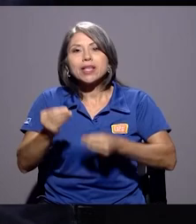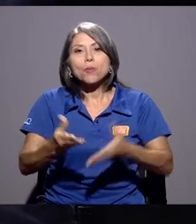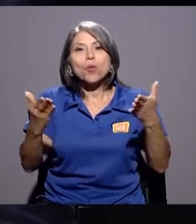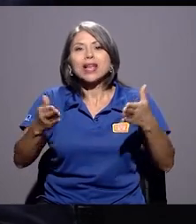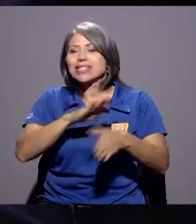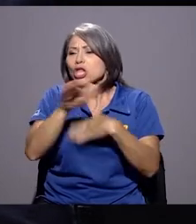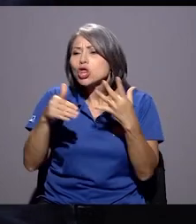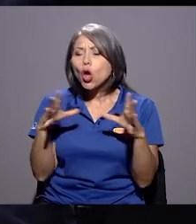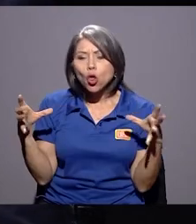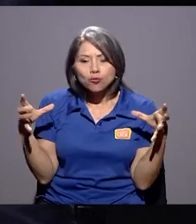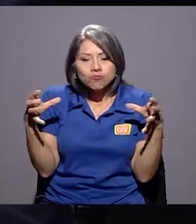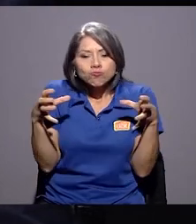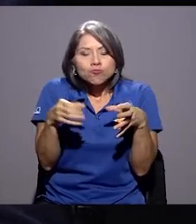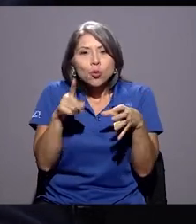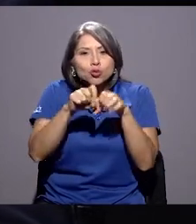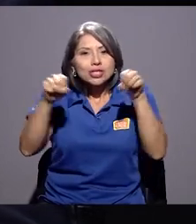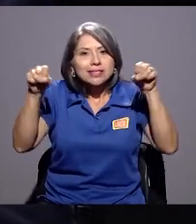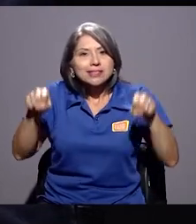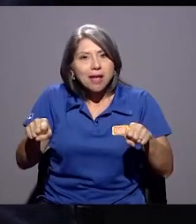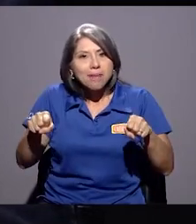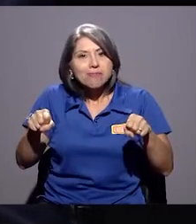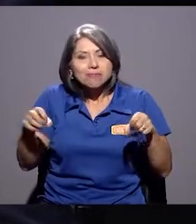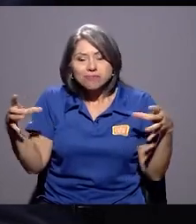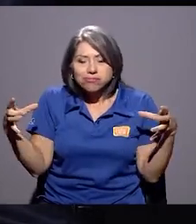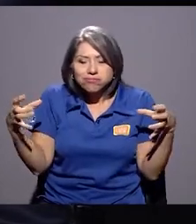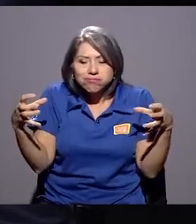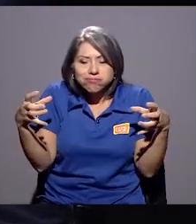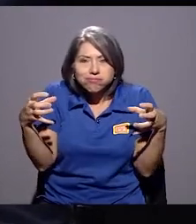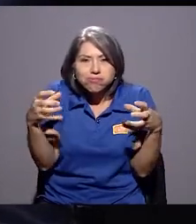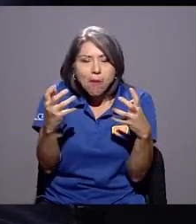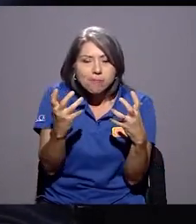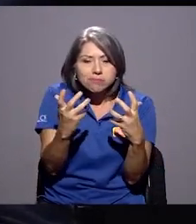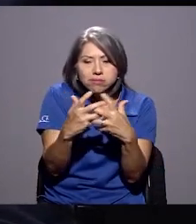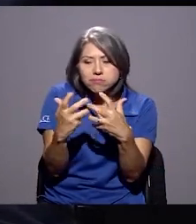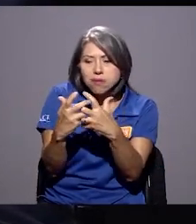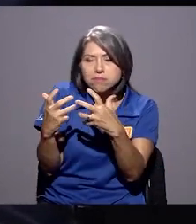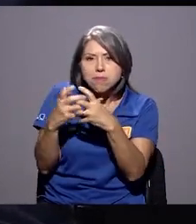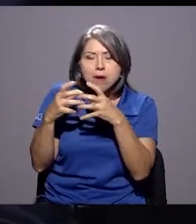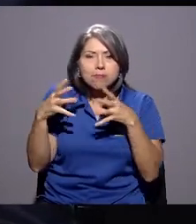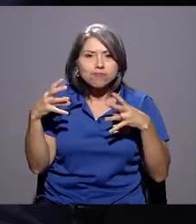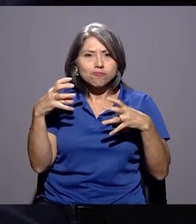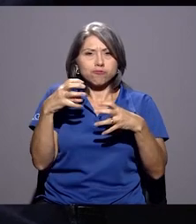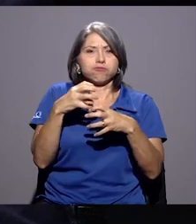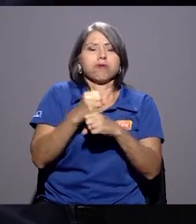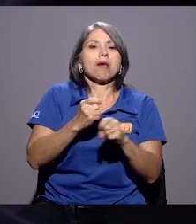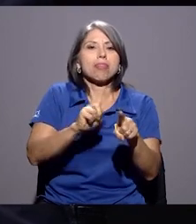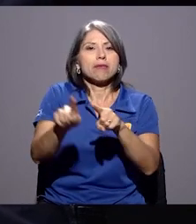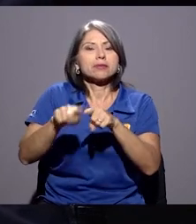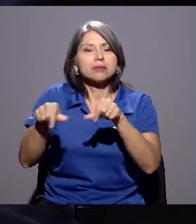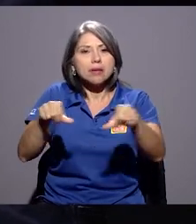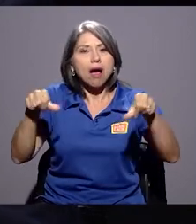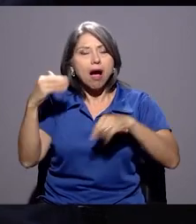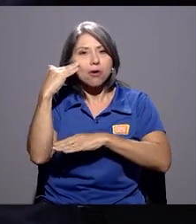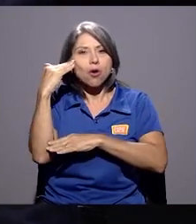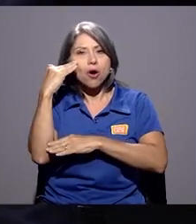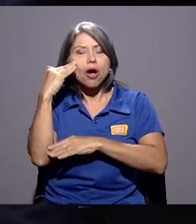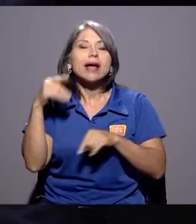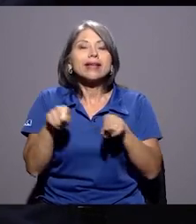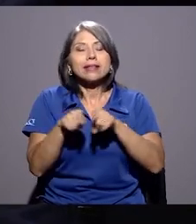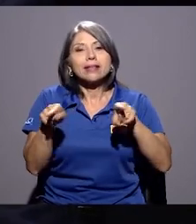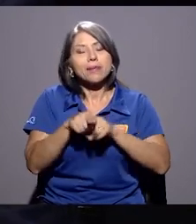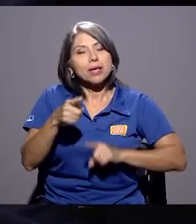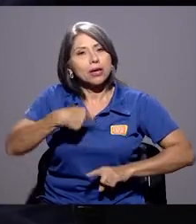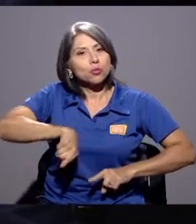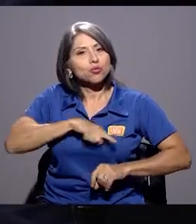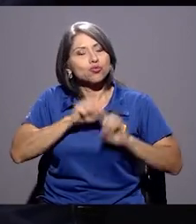funcionar como un sistema que permite integrar nuestras complementariedades en distintas áreas del conocimiento y que nos permita